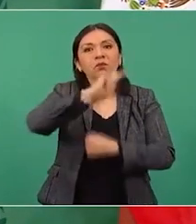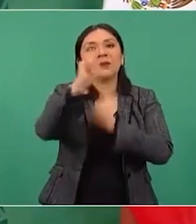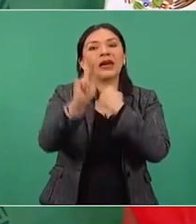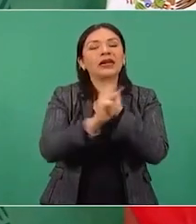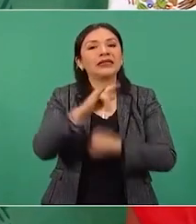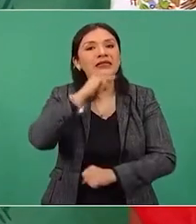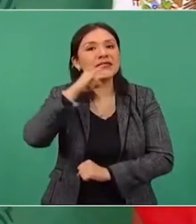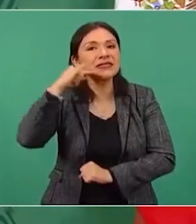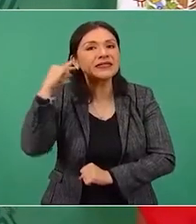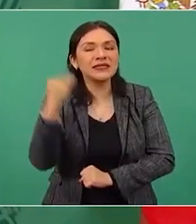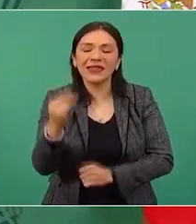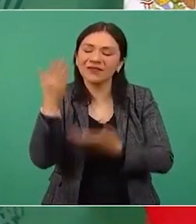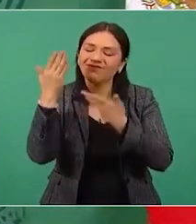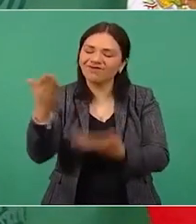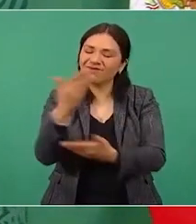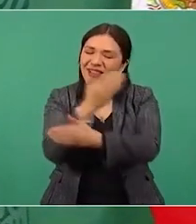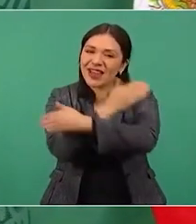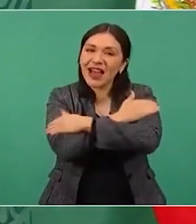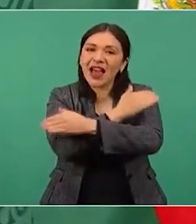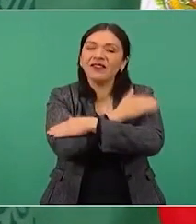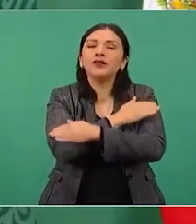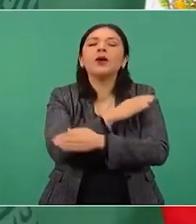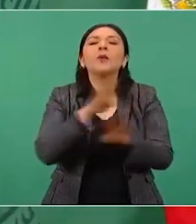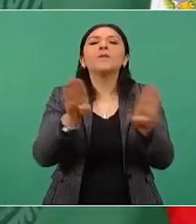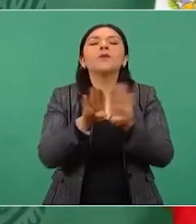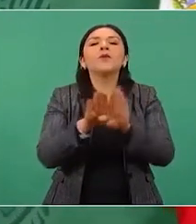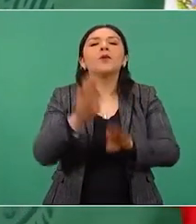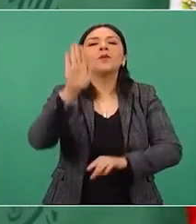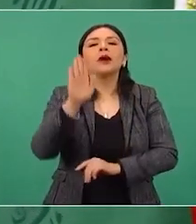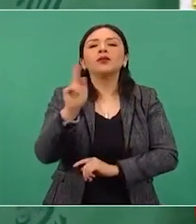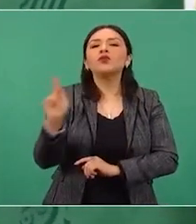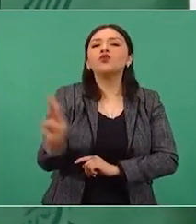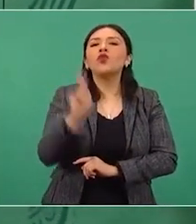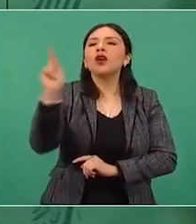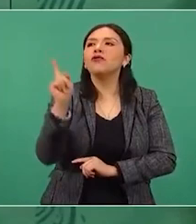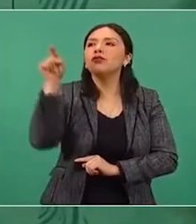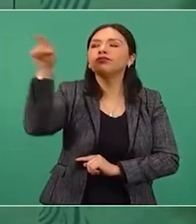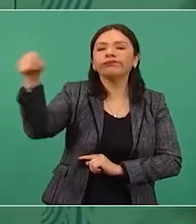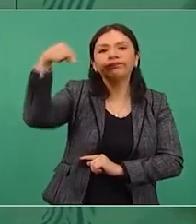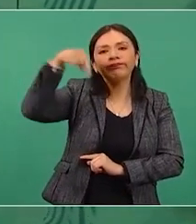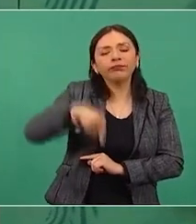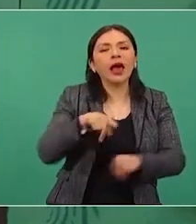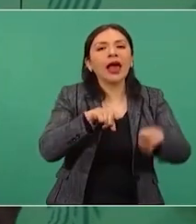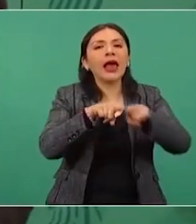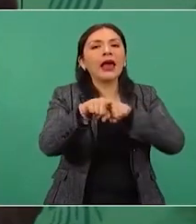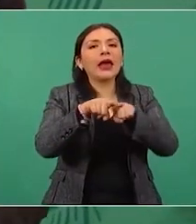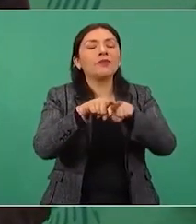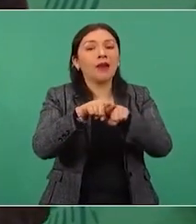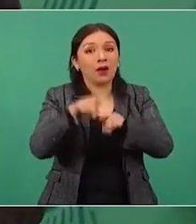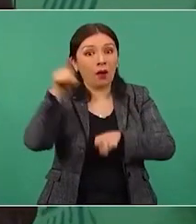Abrazo al pueblo hermano de Chile. Han dado un ejemplo